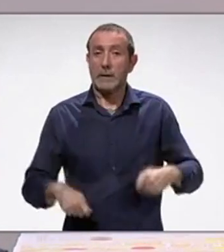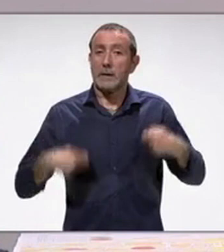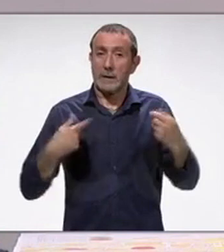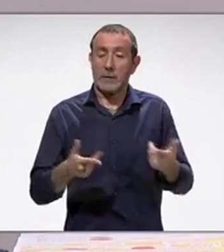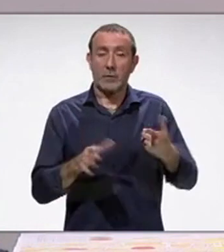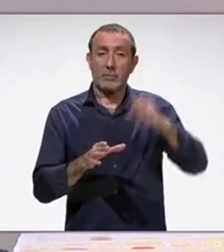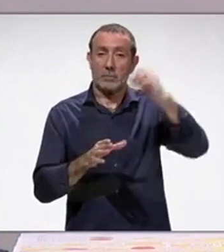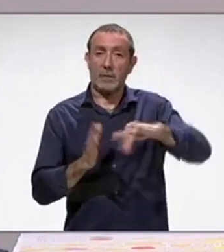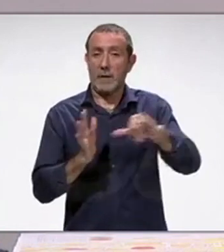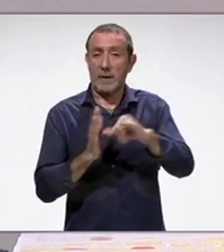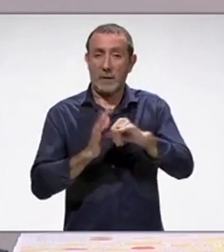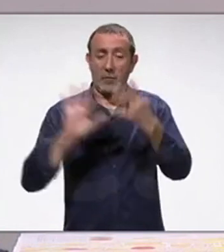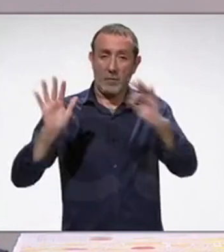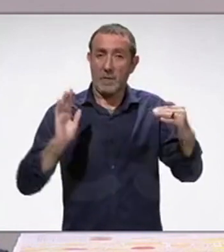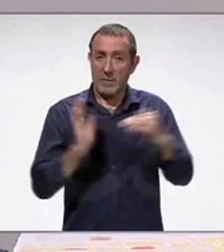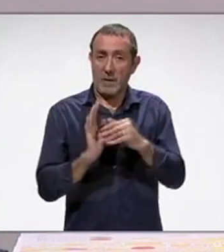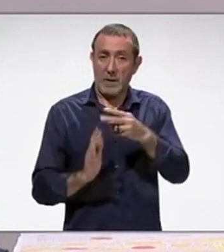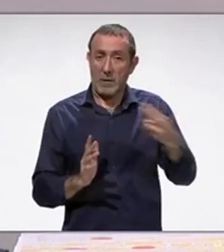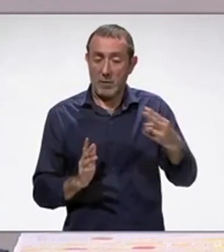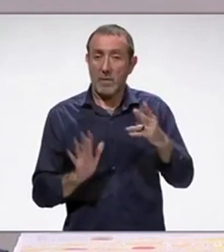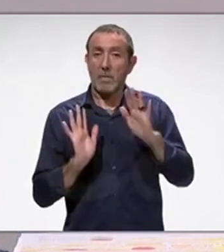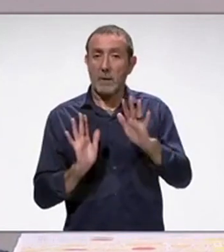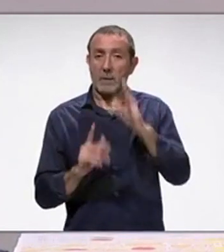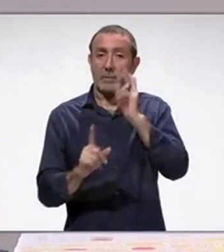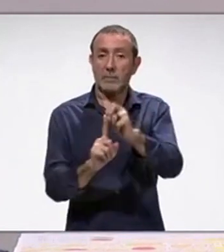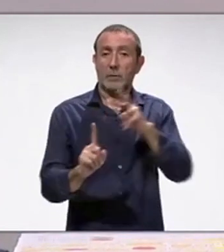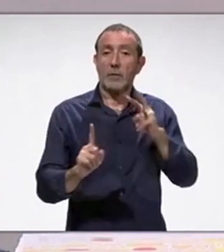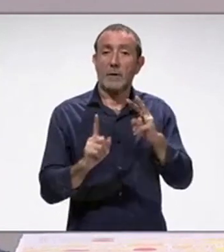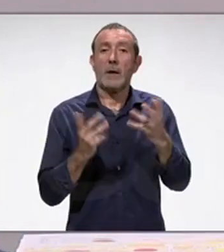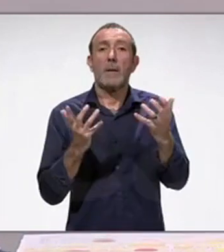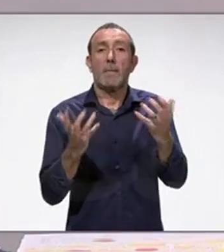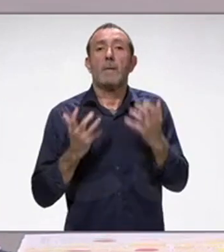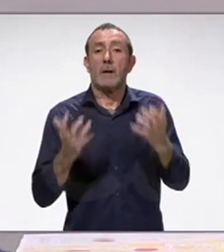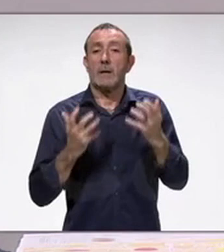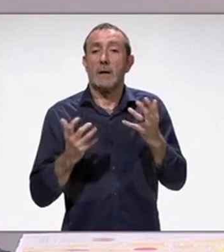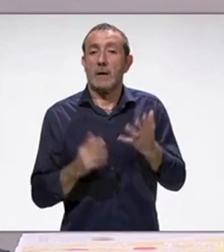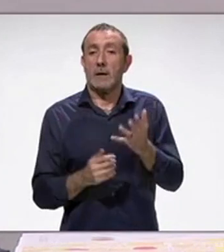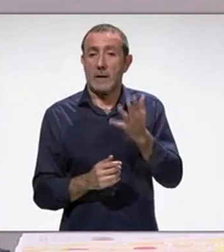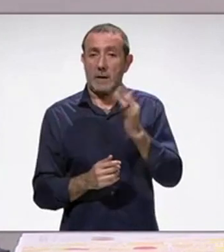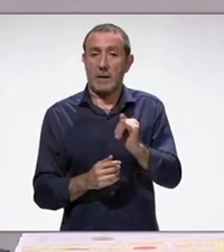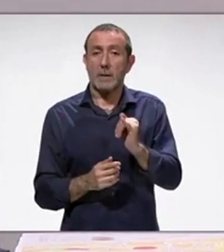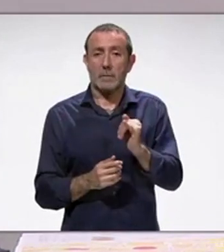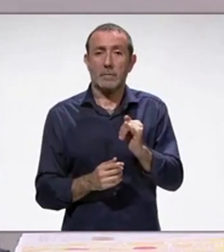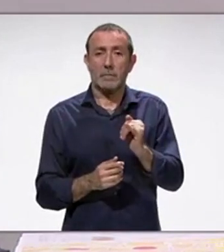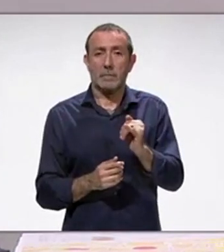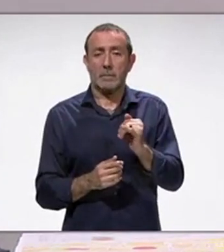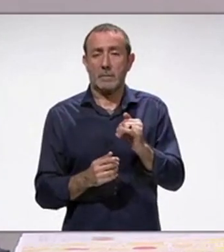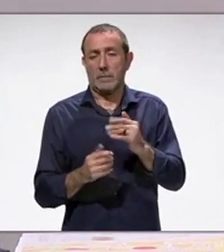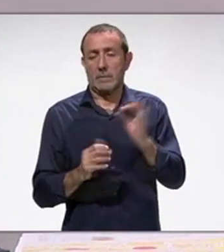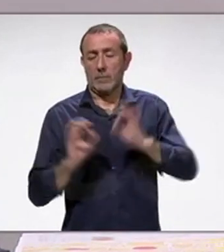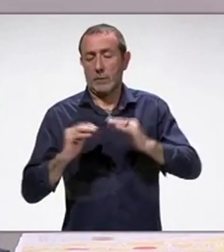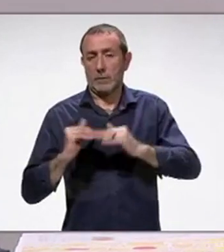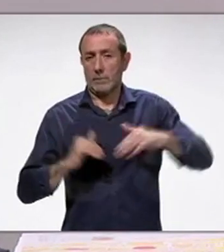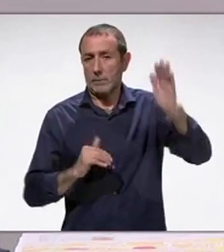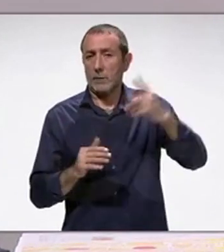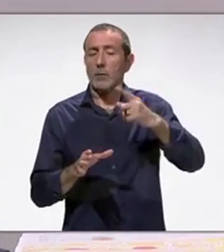inversión de casi 90.000 euros, pero desde el punto de vista de las ventajas que tiene, es 100 por 1, yo diría. Una